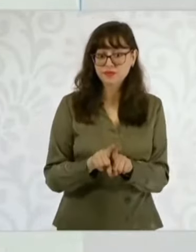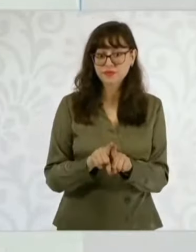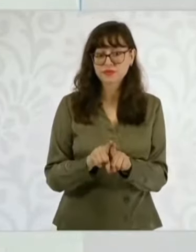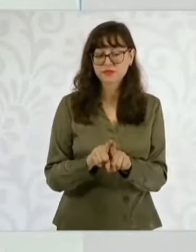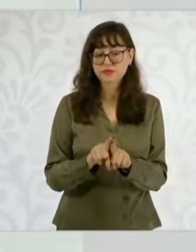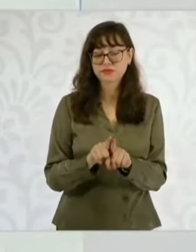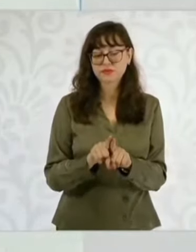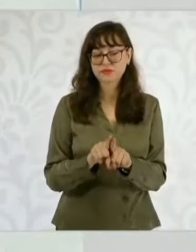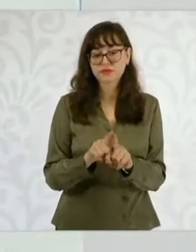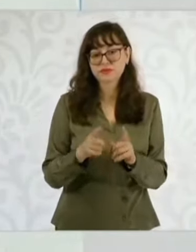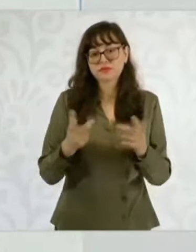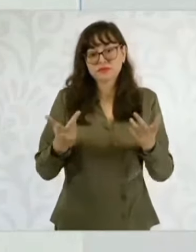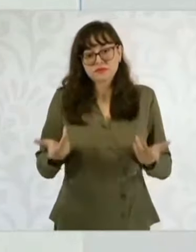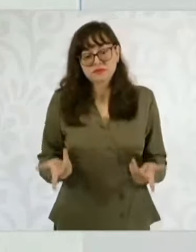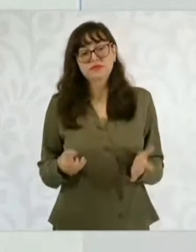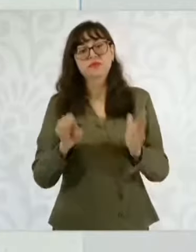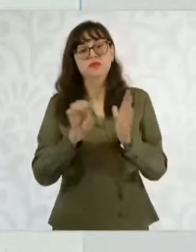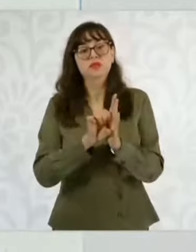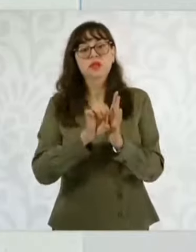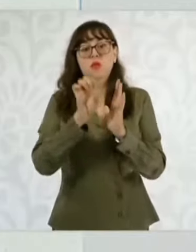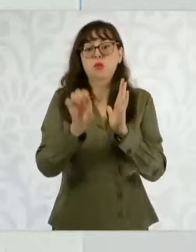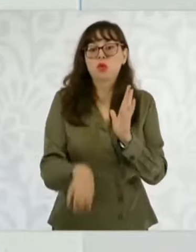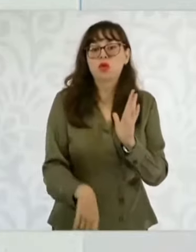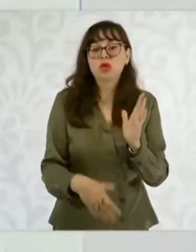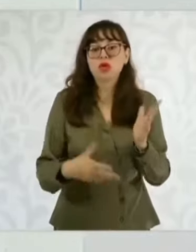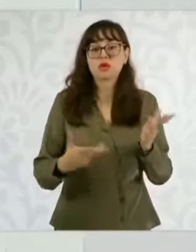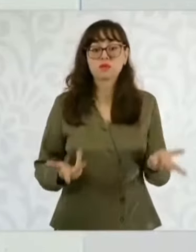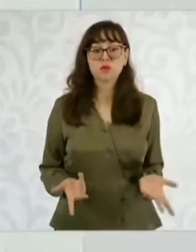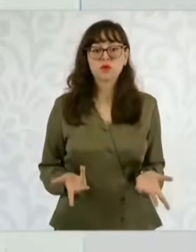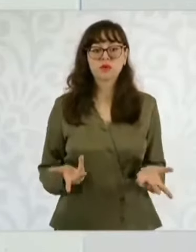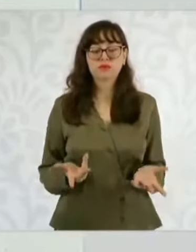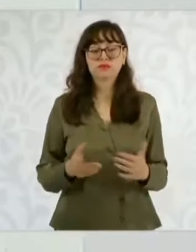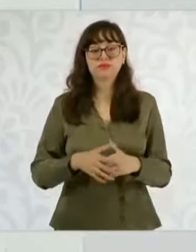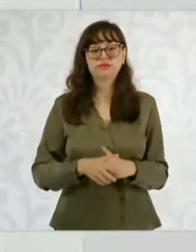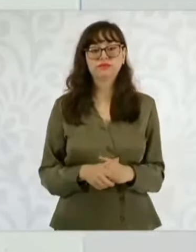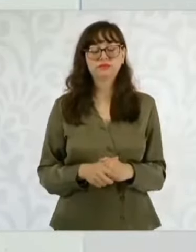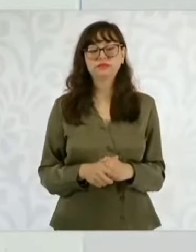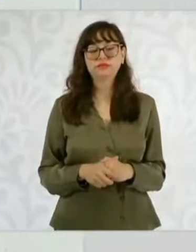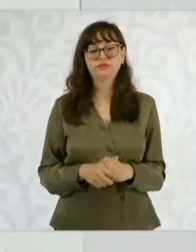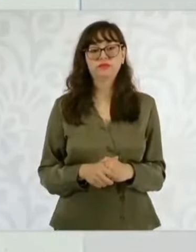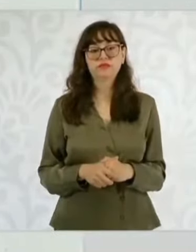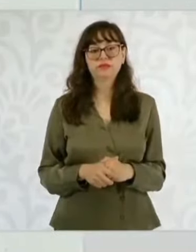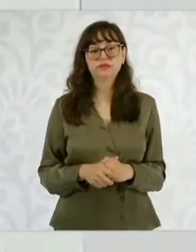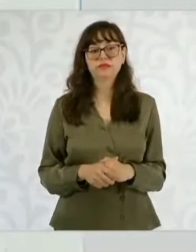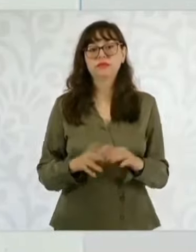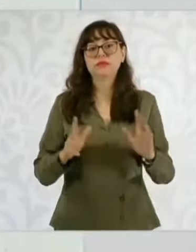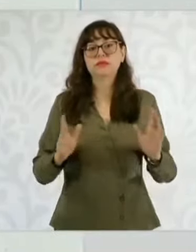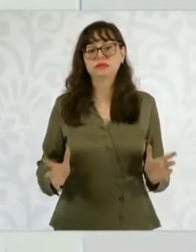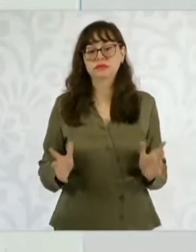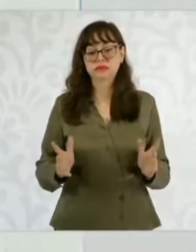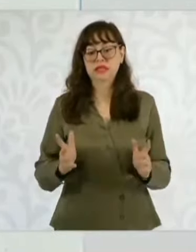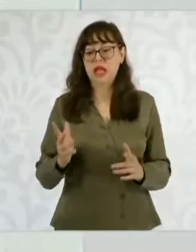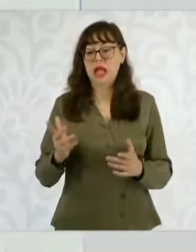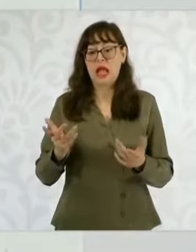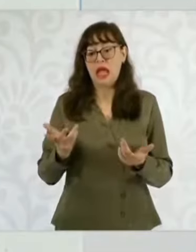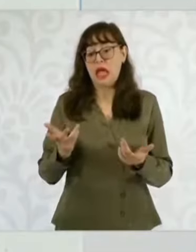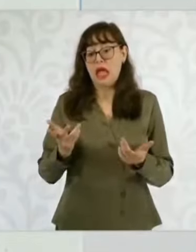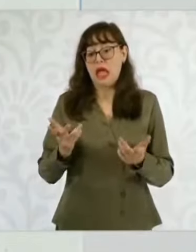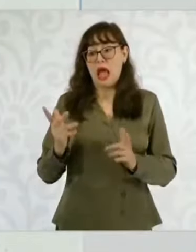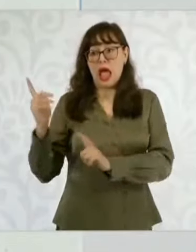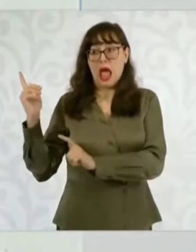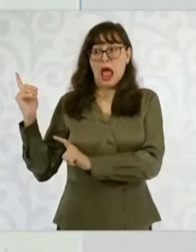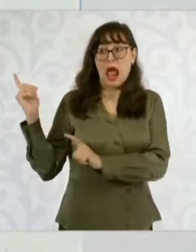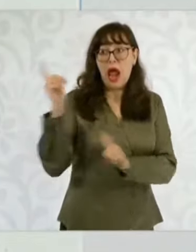por ejemplo, qué pasaría si el uno por ciento del gasto armamentista se destinara